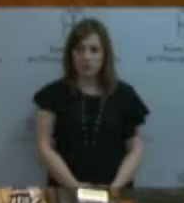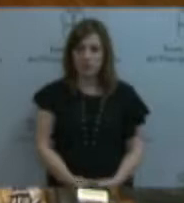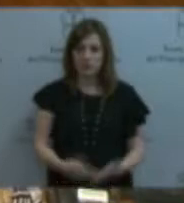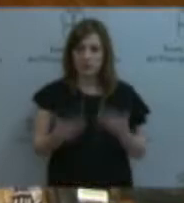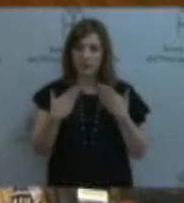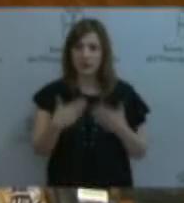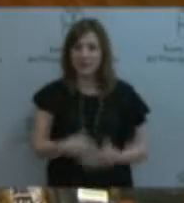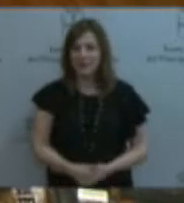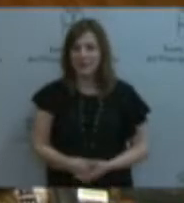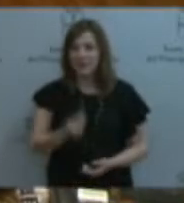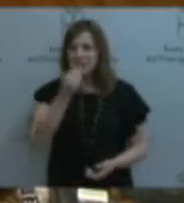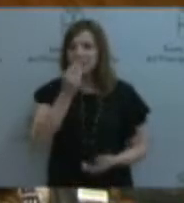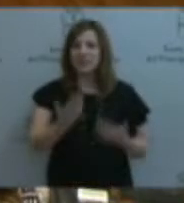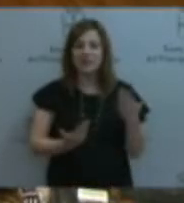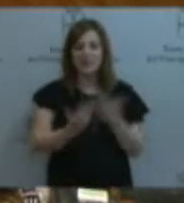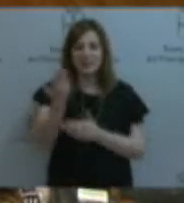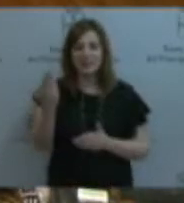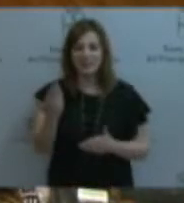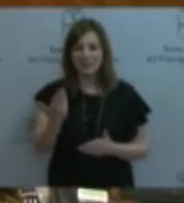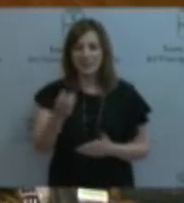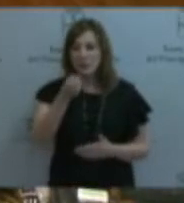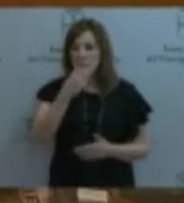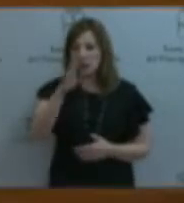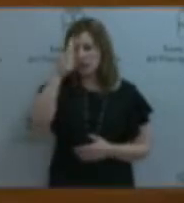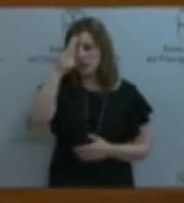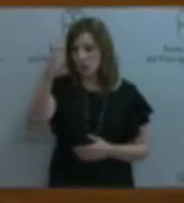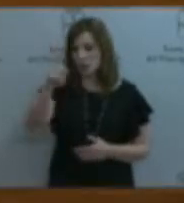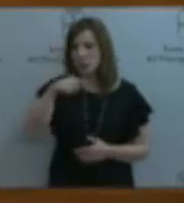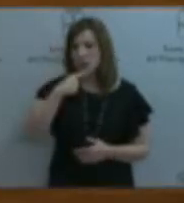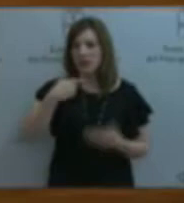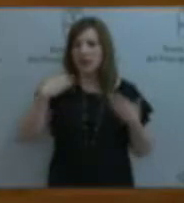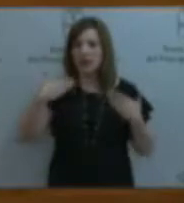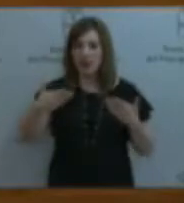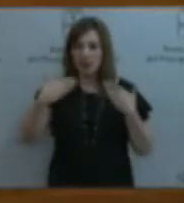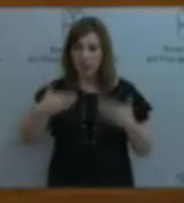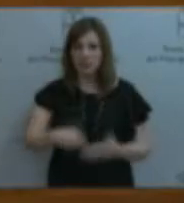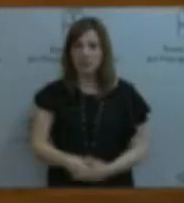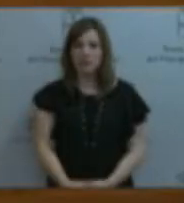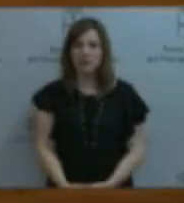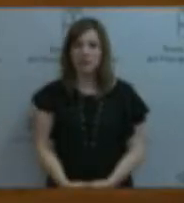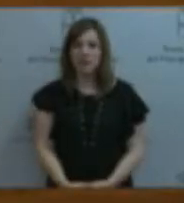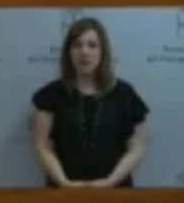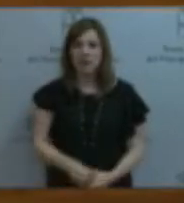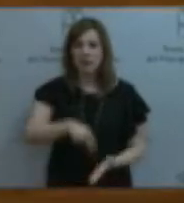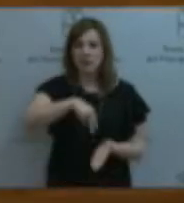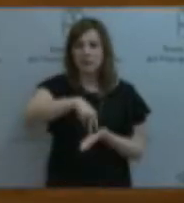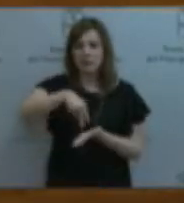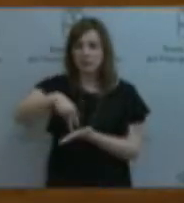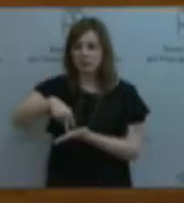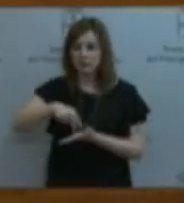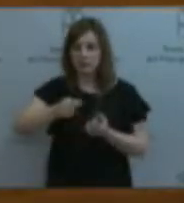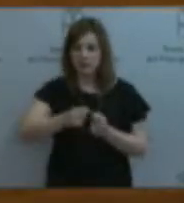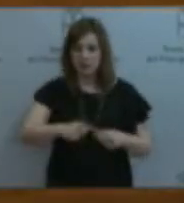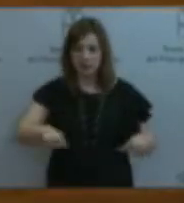Buenos días. Saludar y agradecer la presencia de la plataforma